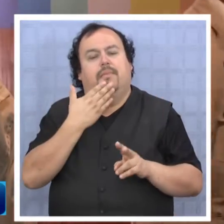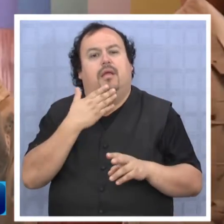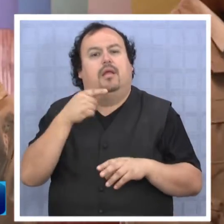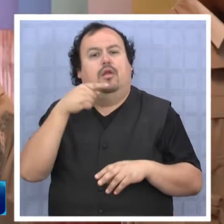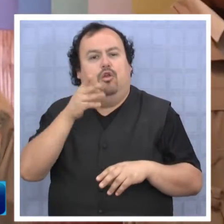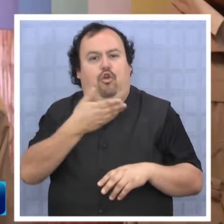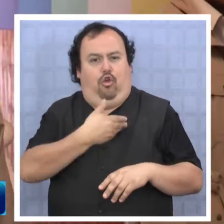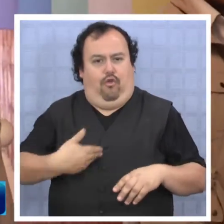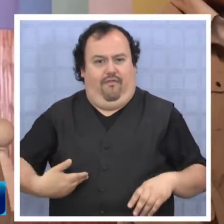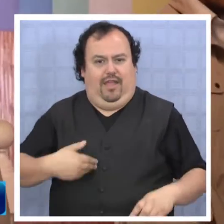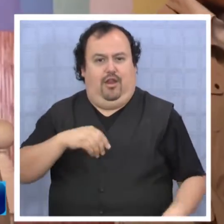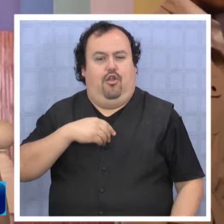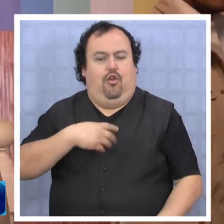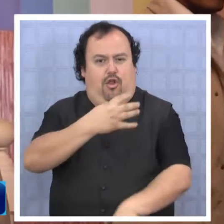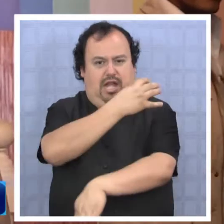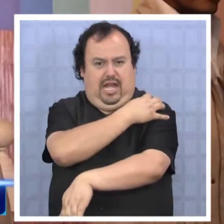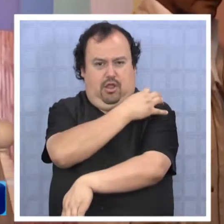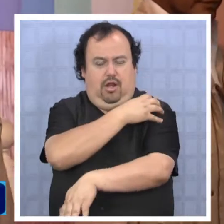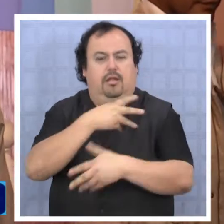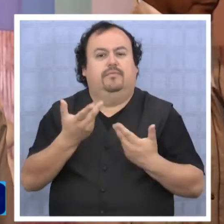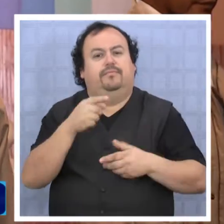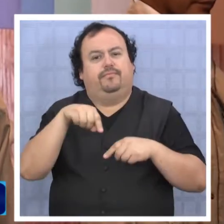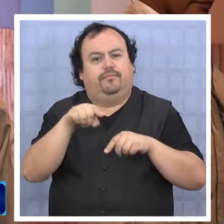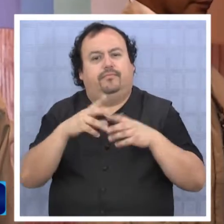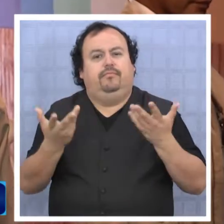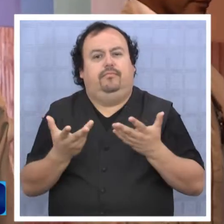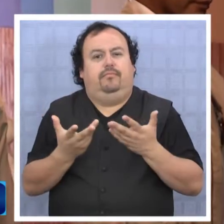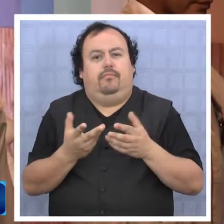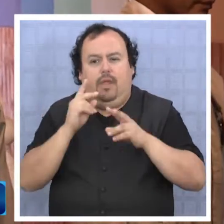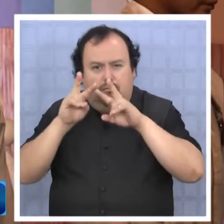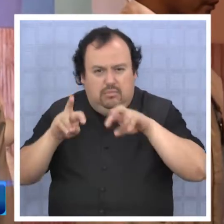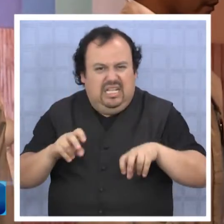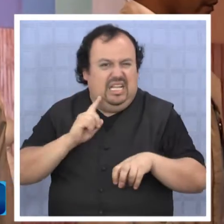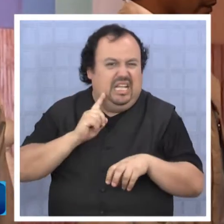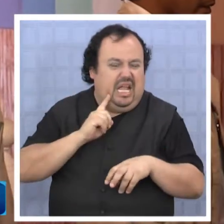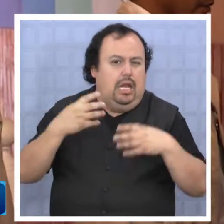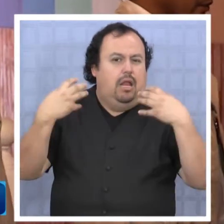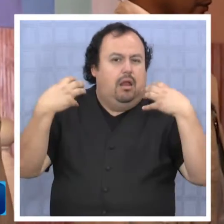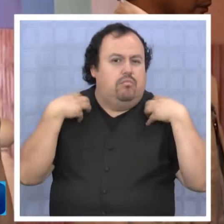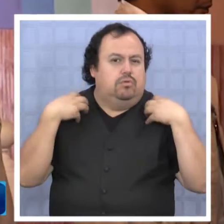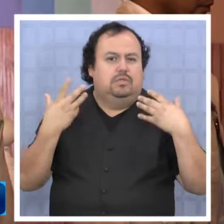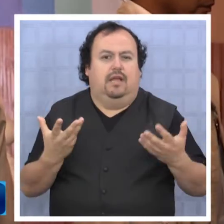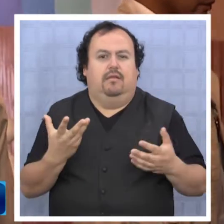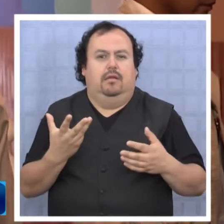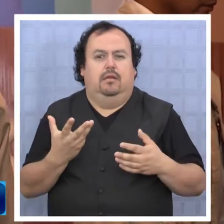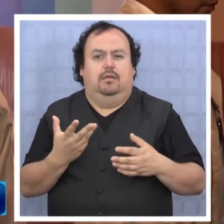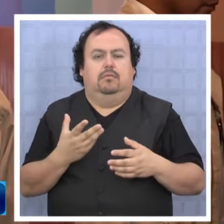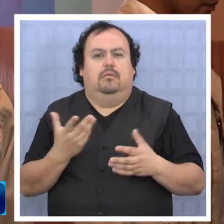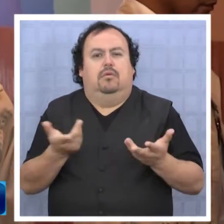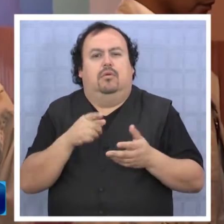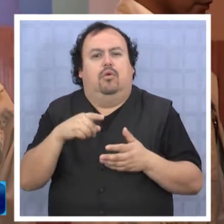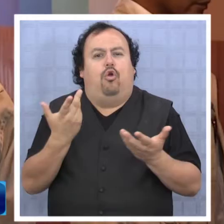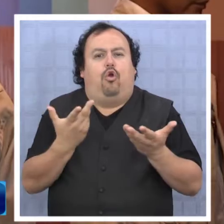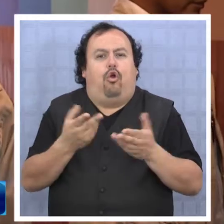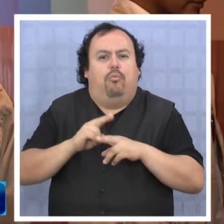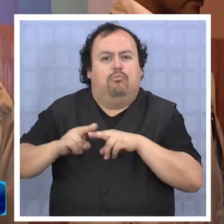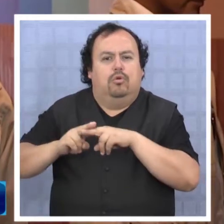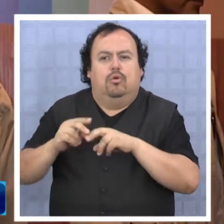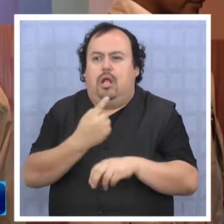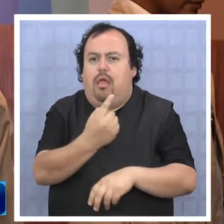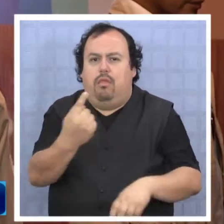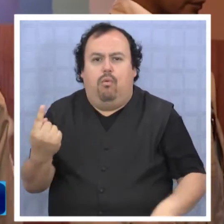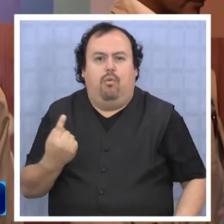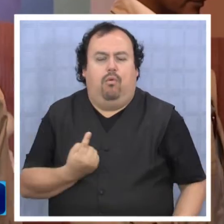gobierno regional. Creo que esto es fundamental realizarlo a fin de poder saber cómo estuvo